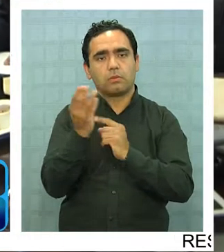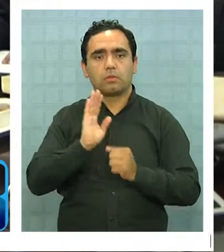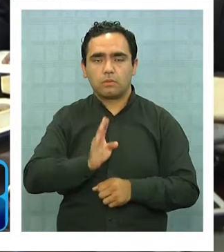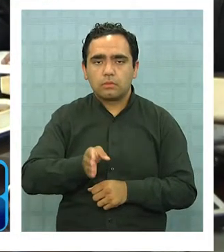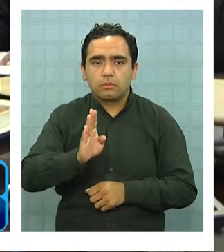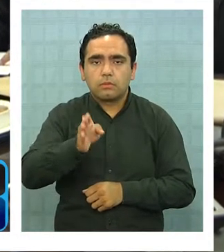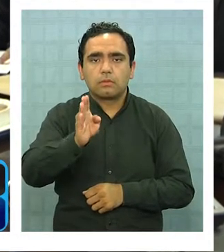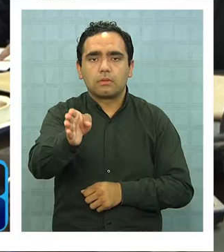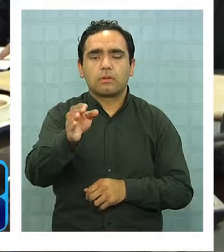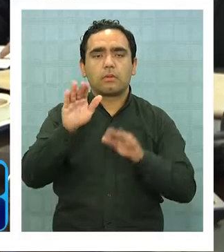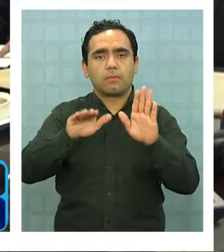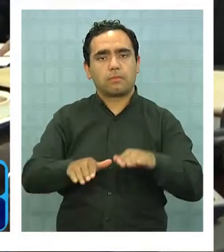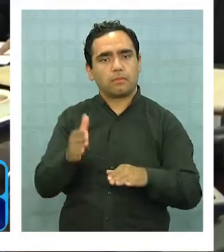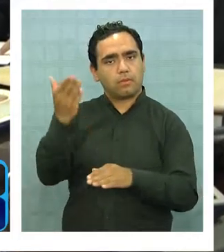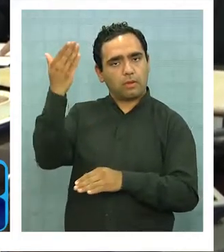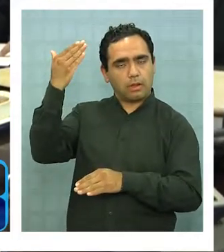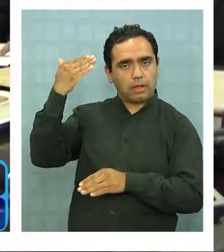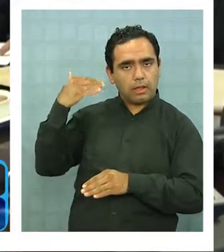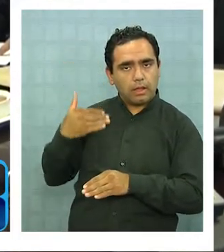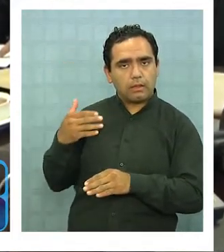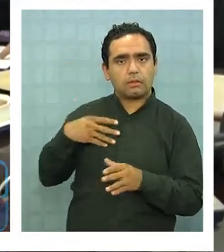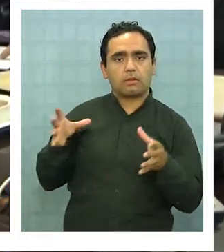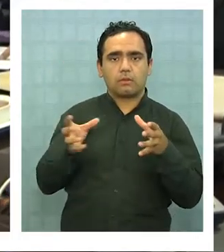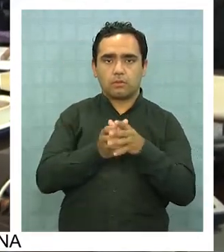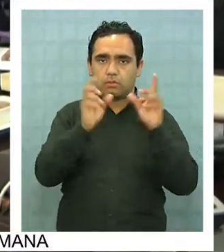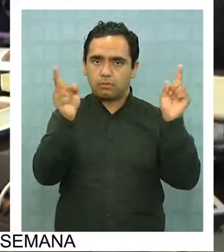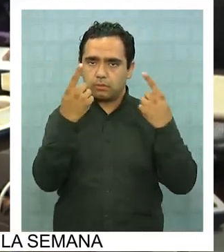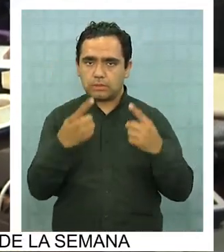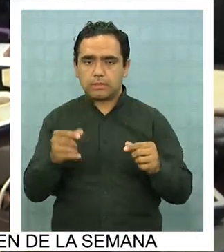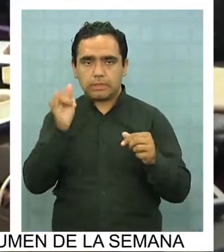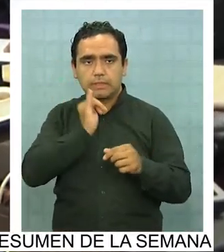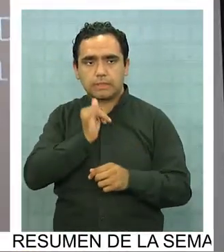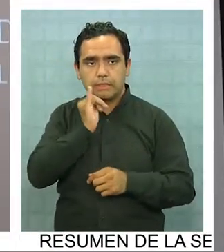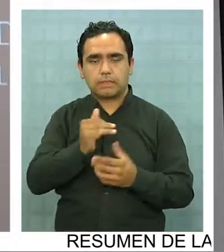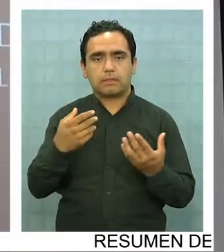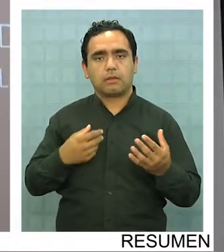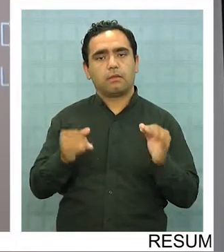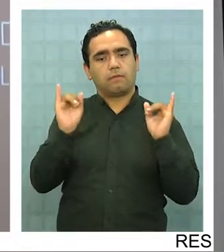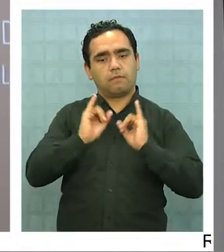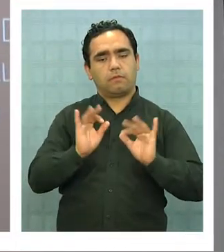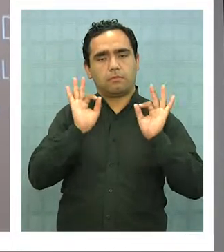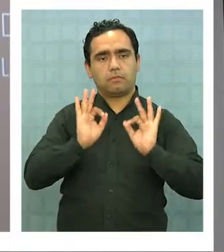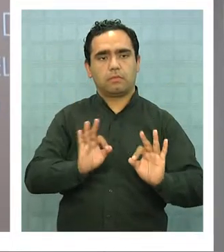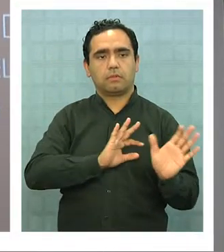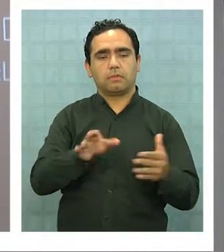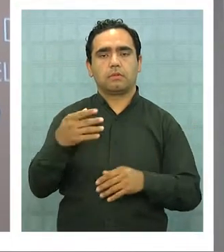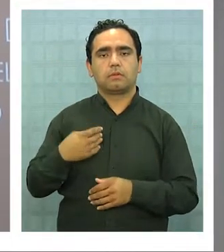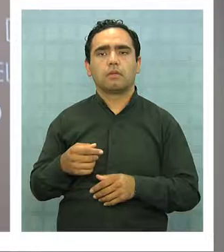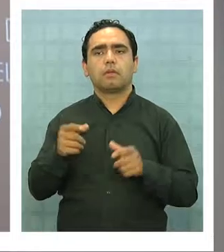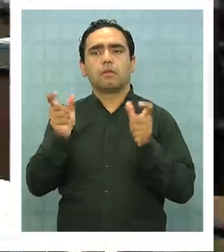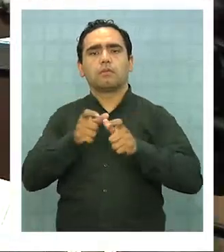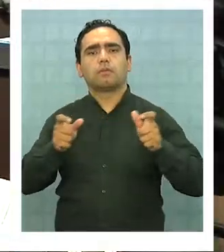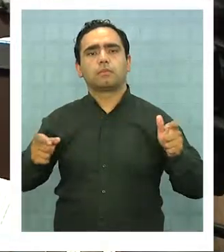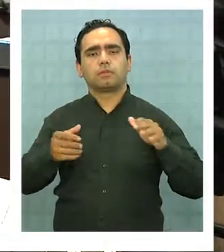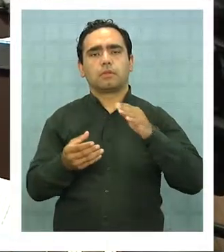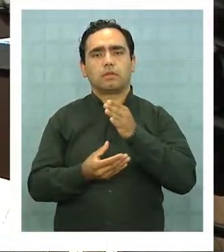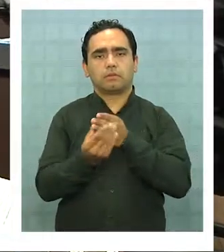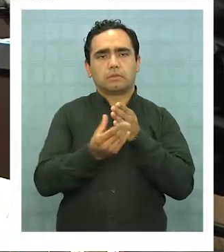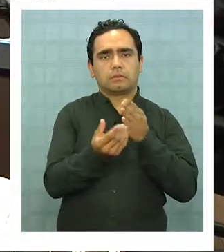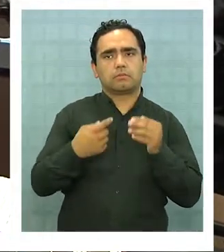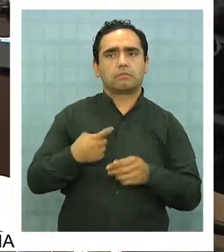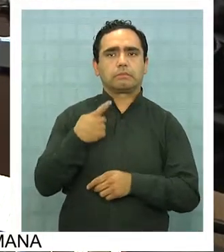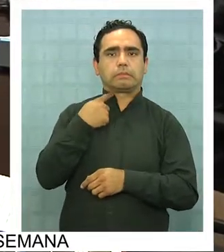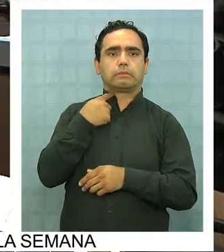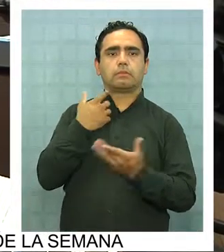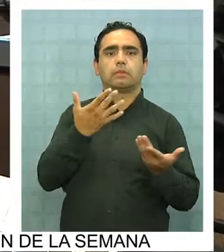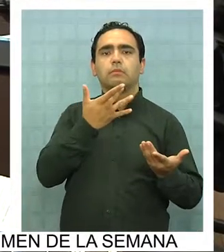continuidad al original que dio origen a la orquesta y a su carácter formativo. La cifra incomodó a los consejeros regionales quienes señalan que el